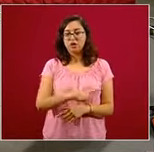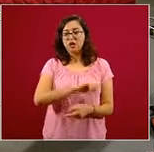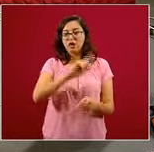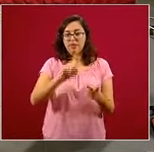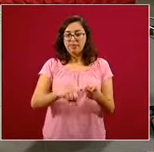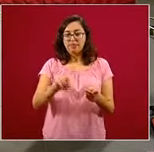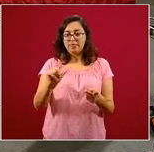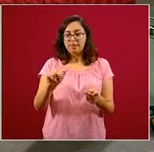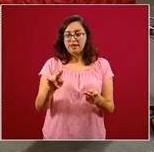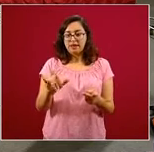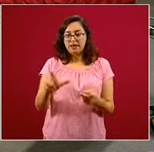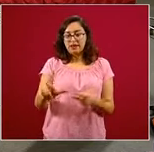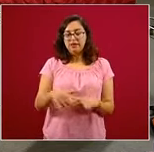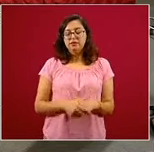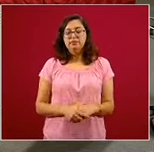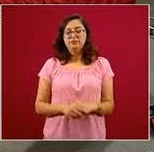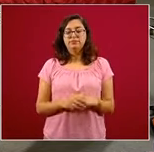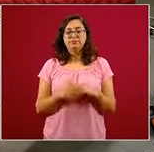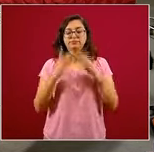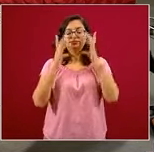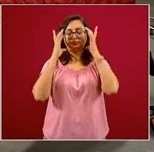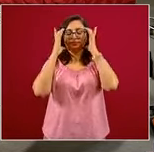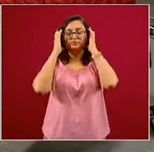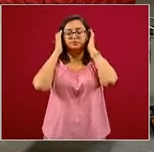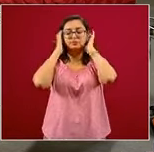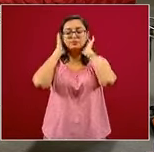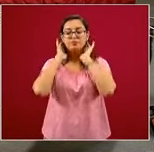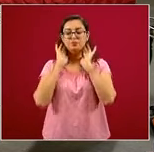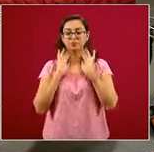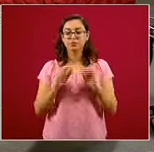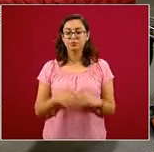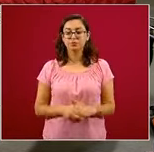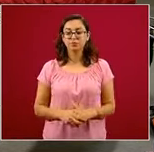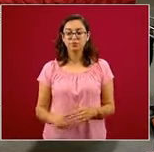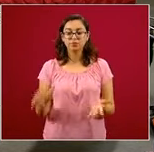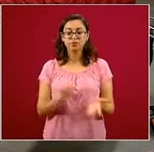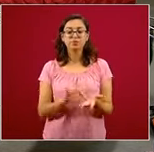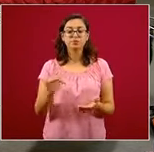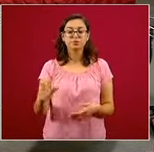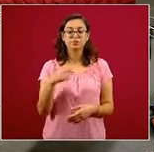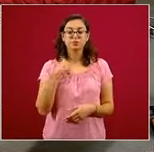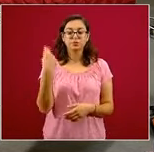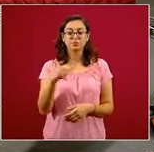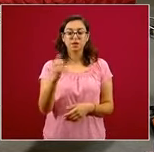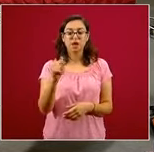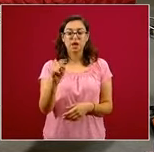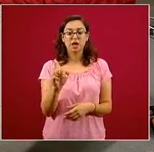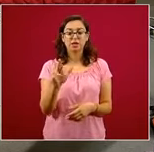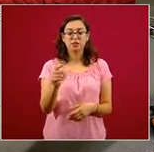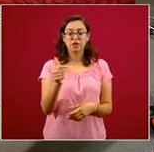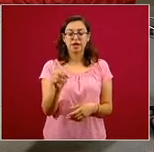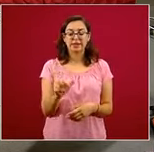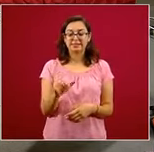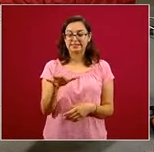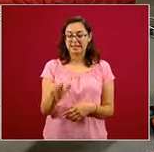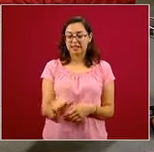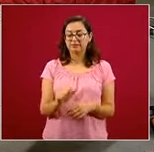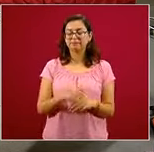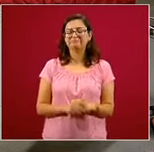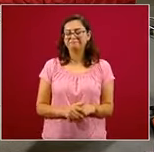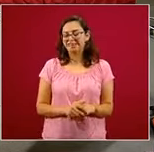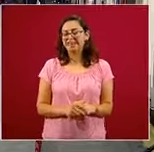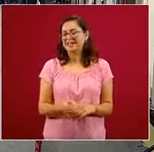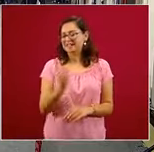luego a Daniel Blancas. Gracias, subsecretario. Héctor García, Dario Basta y Grupo Cantón. Precisamente, ahorita que estaban